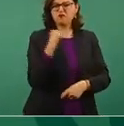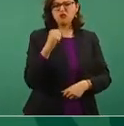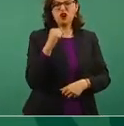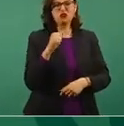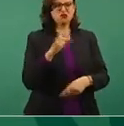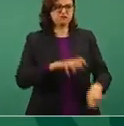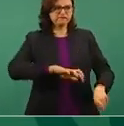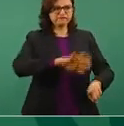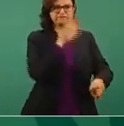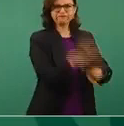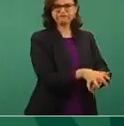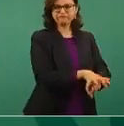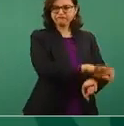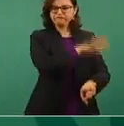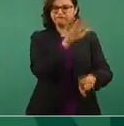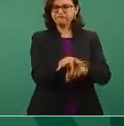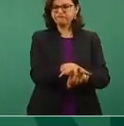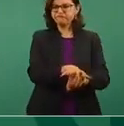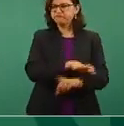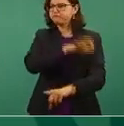Eso era Gobernación.